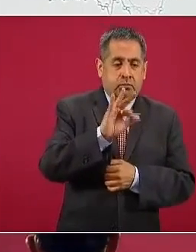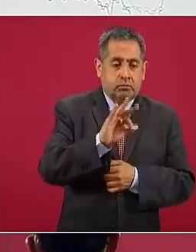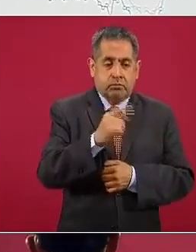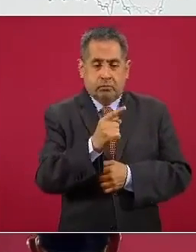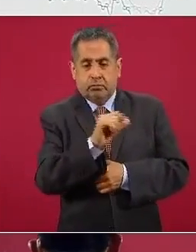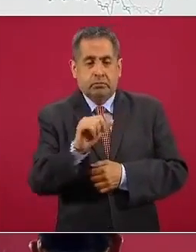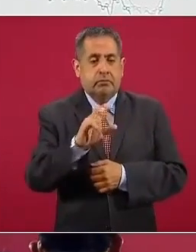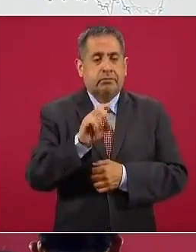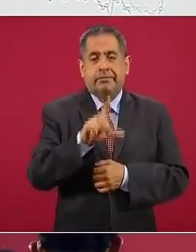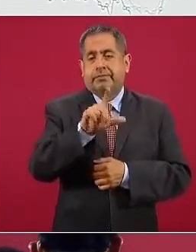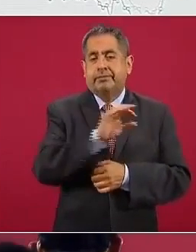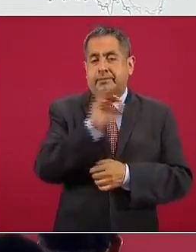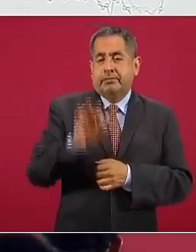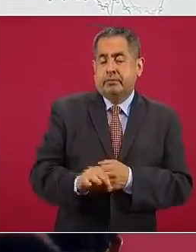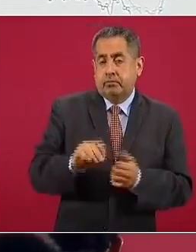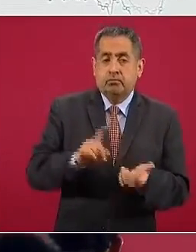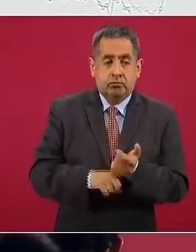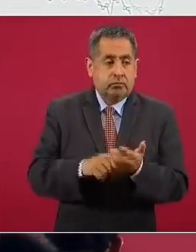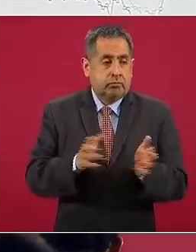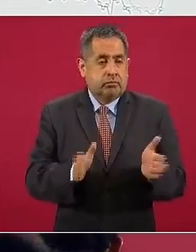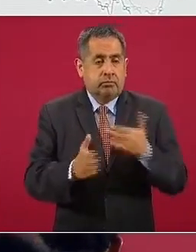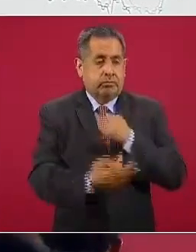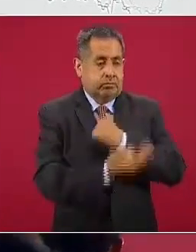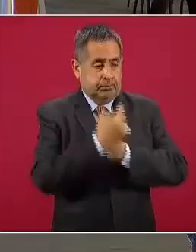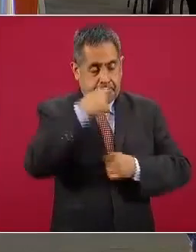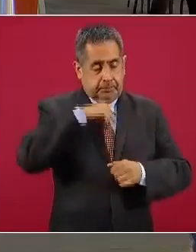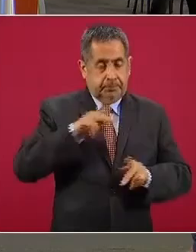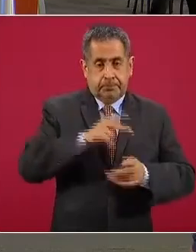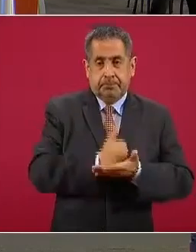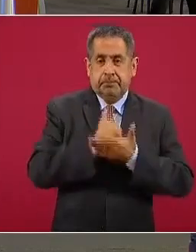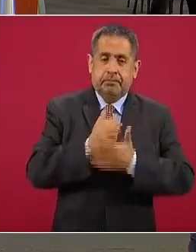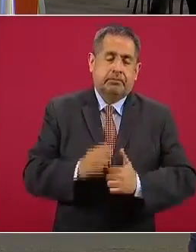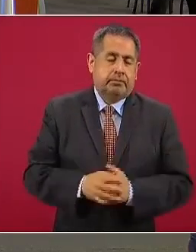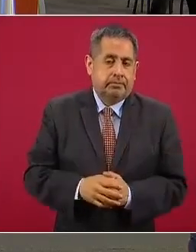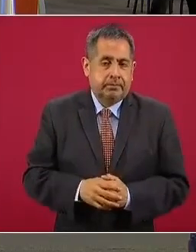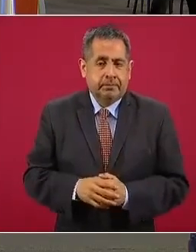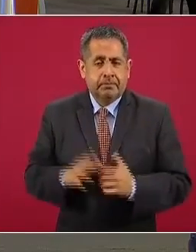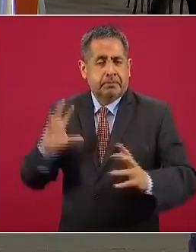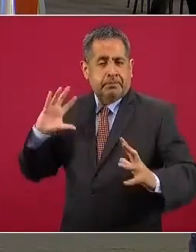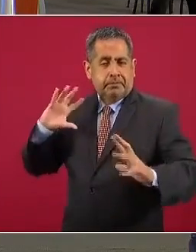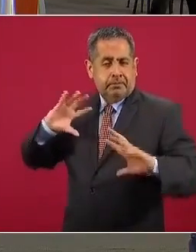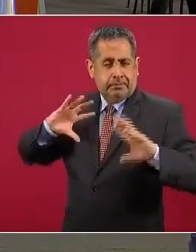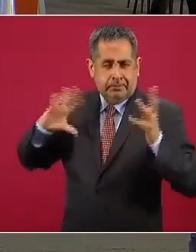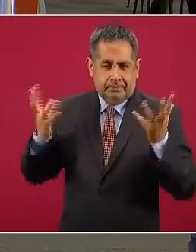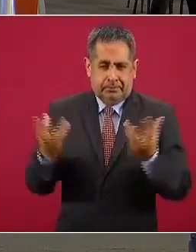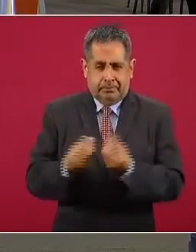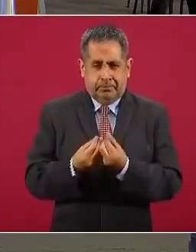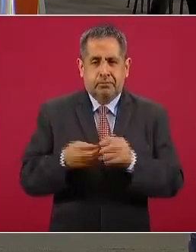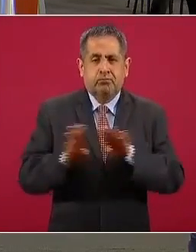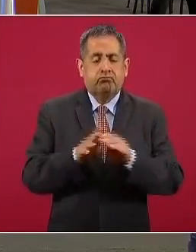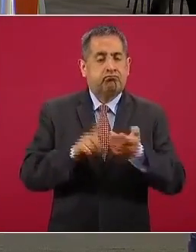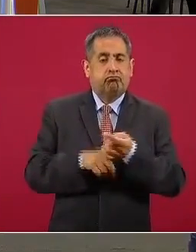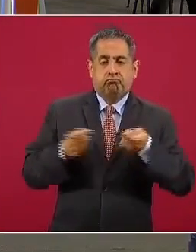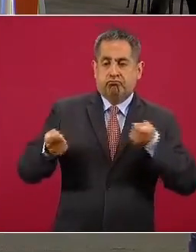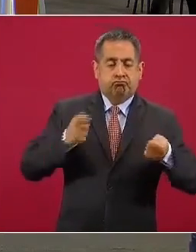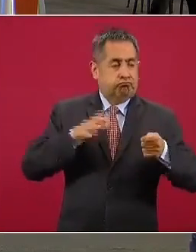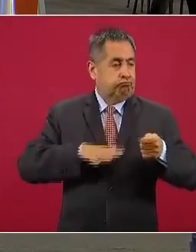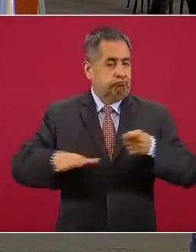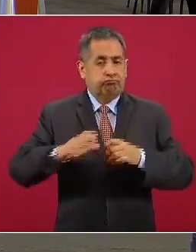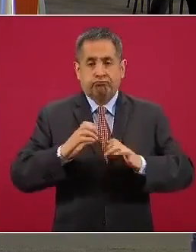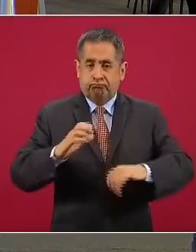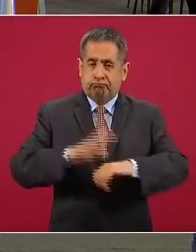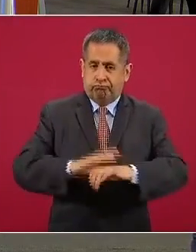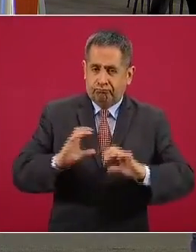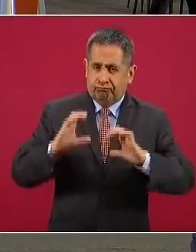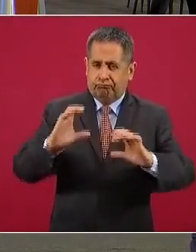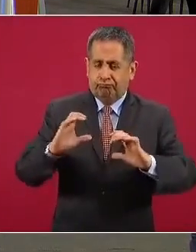para cama general y cama de cuidados intensivos en síntesis el manejo epidémico es muy importante